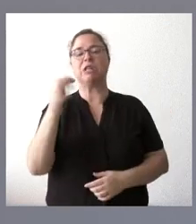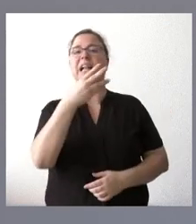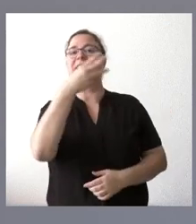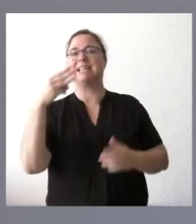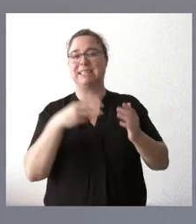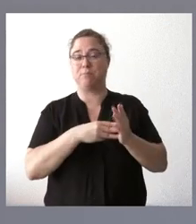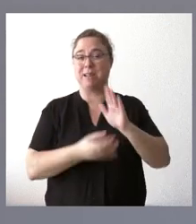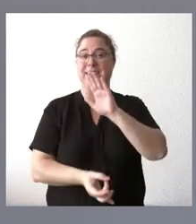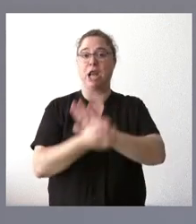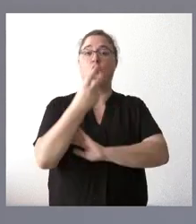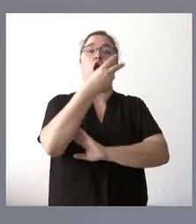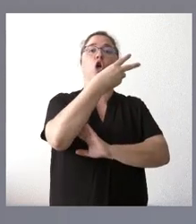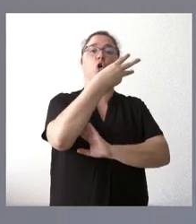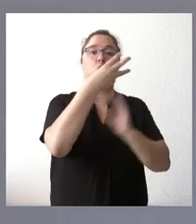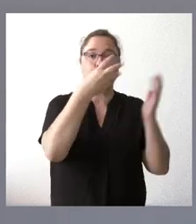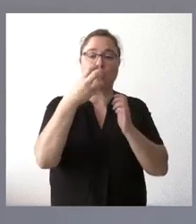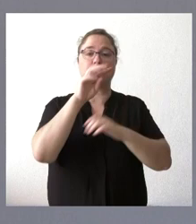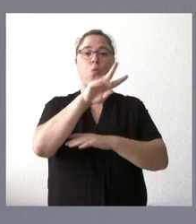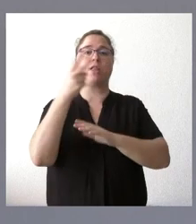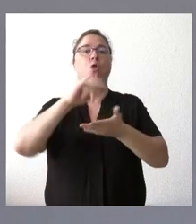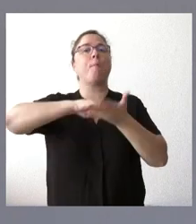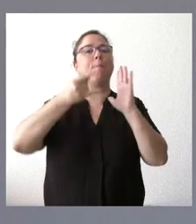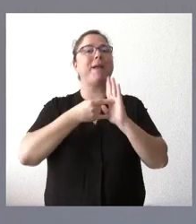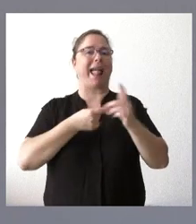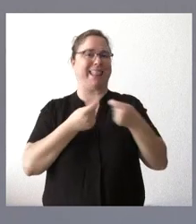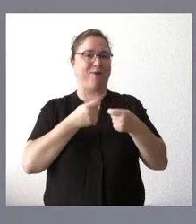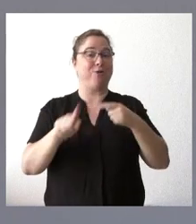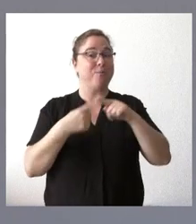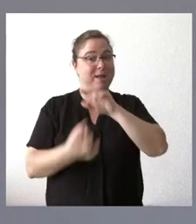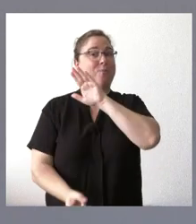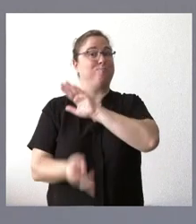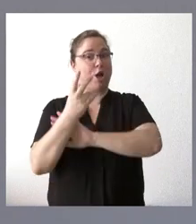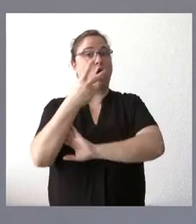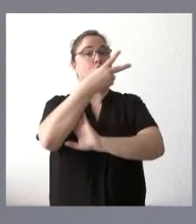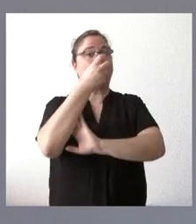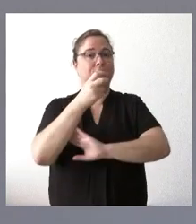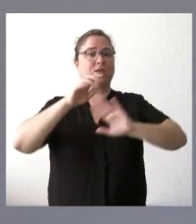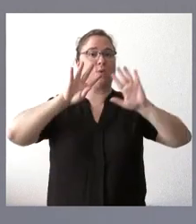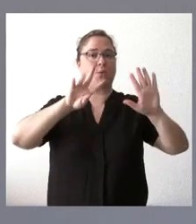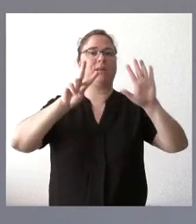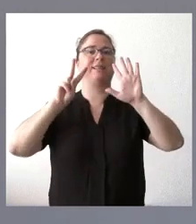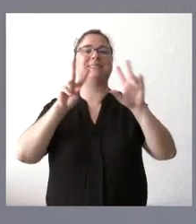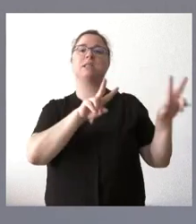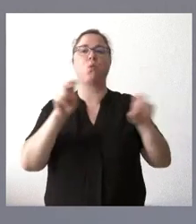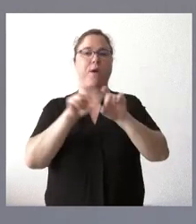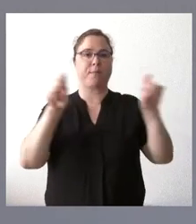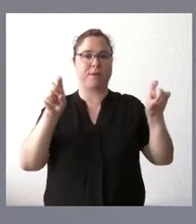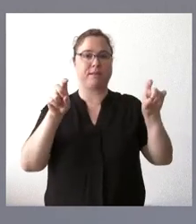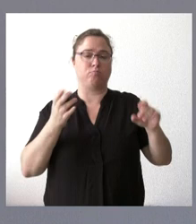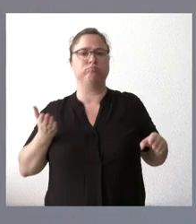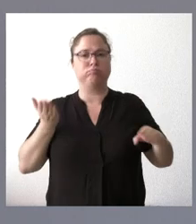planes de negocio y propiciando la creación de 297 nuevas empresas. Se han presentado